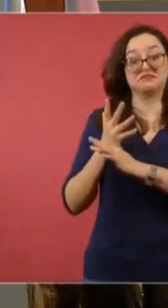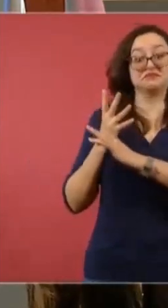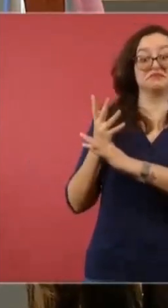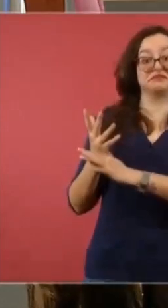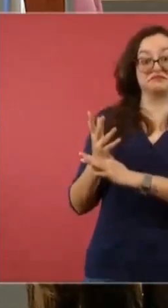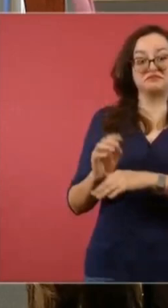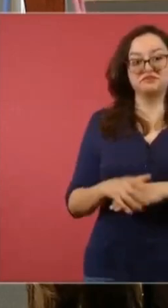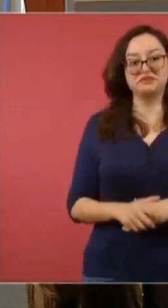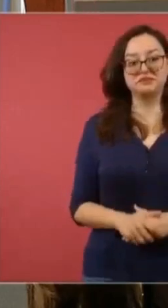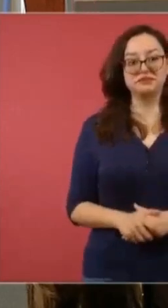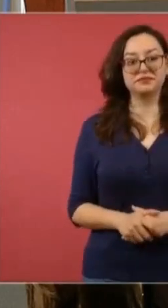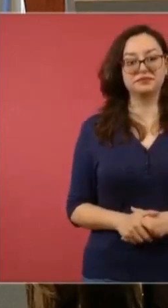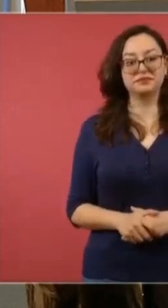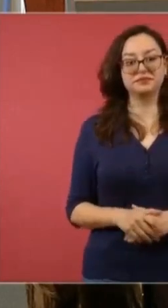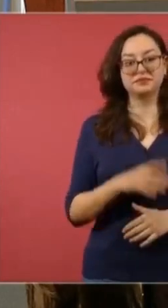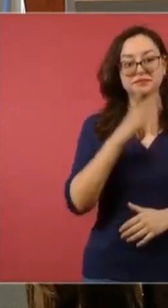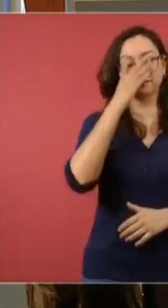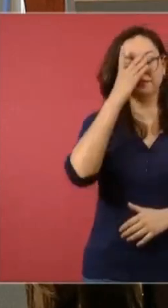Luis María Aguilar.